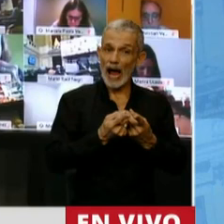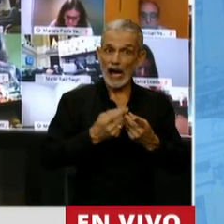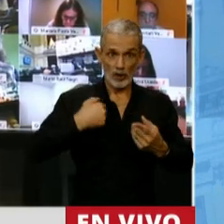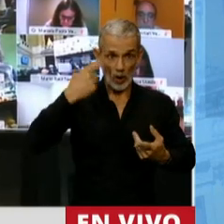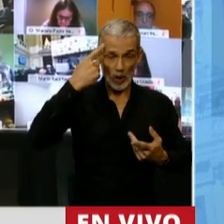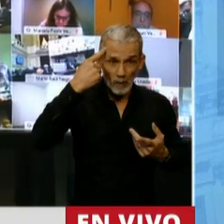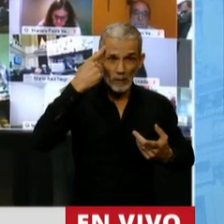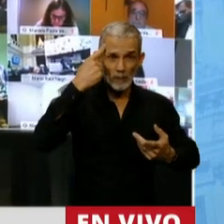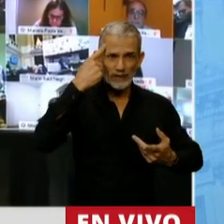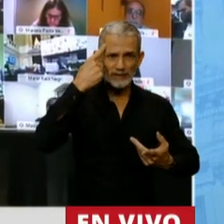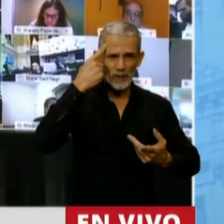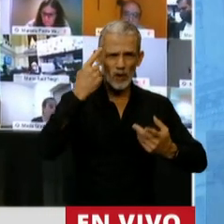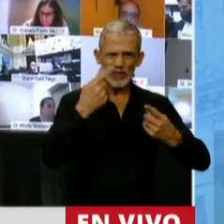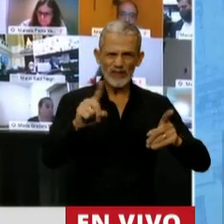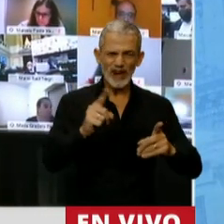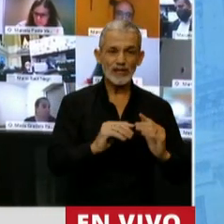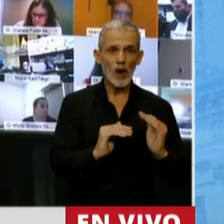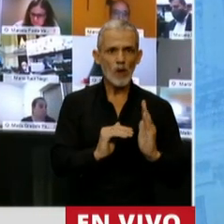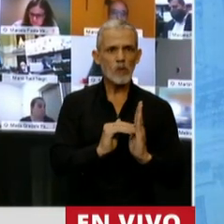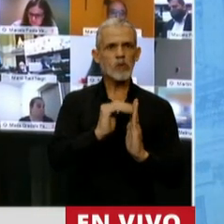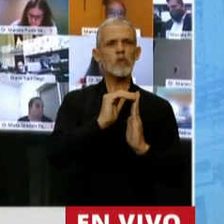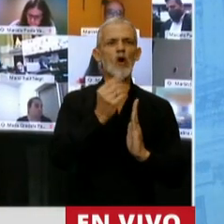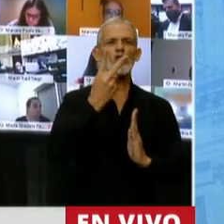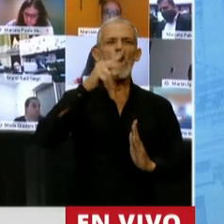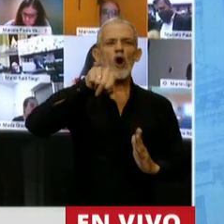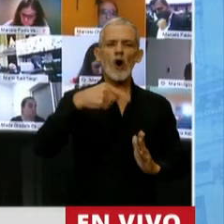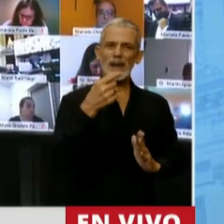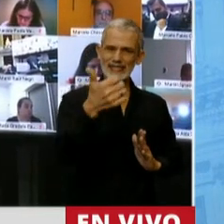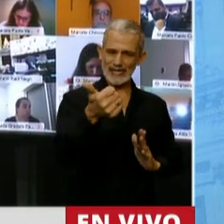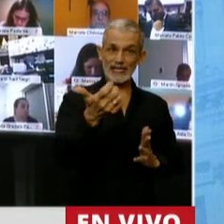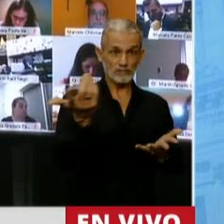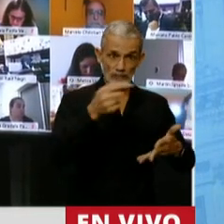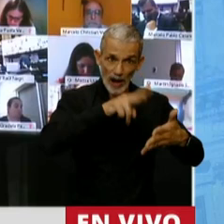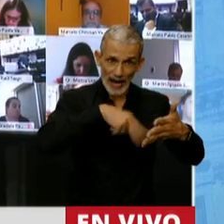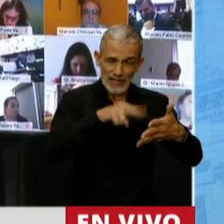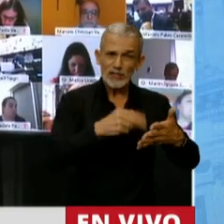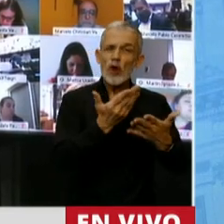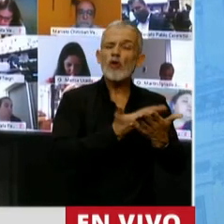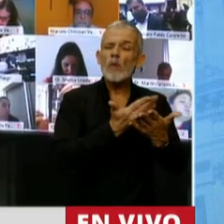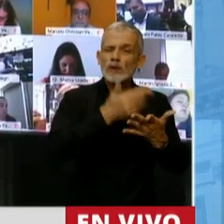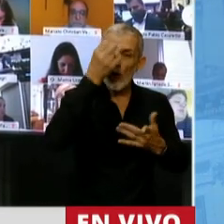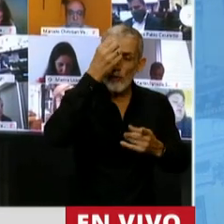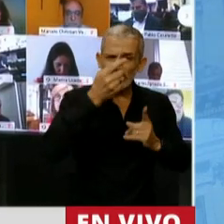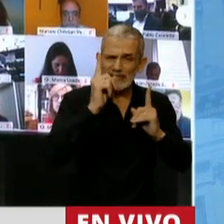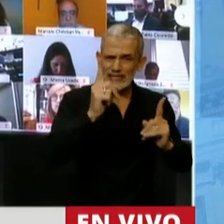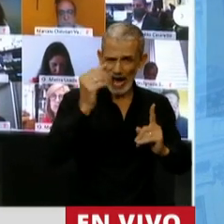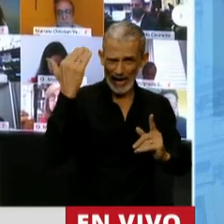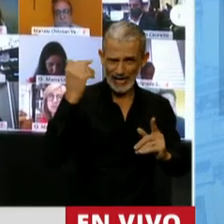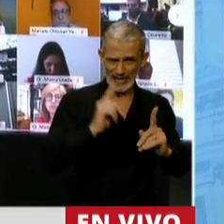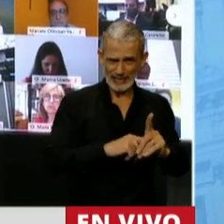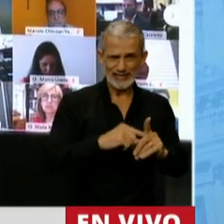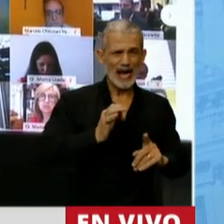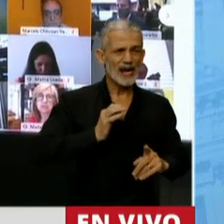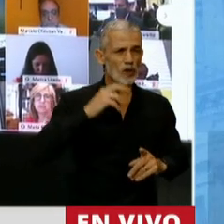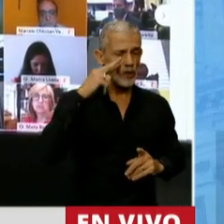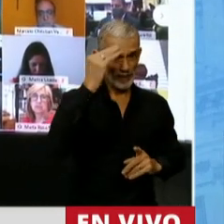lo que nos hemos cansado de escuchar, creció el 2.6. Reitero, estoy leyendo dos documentos oficiales de época. Y también